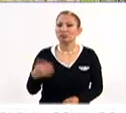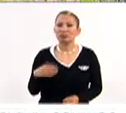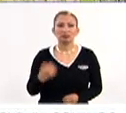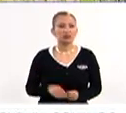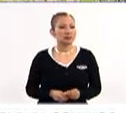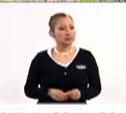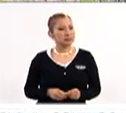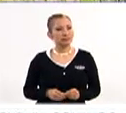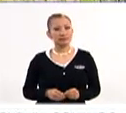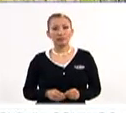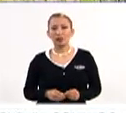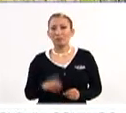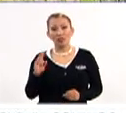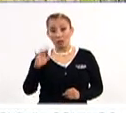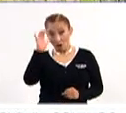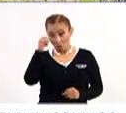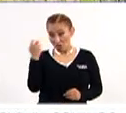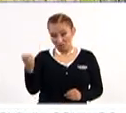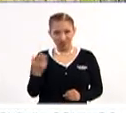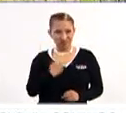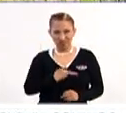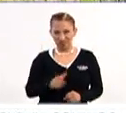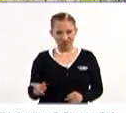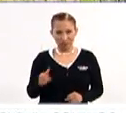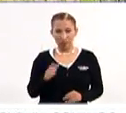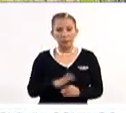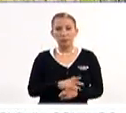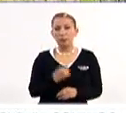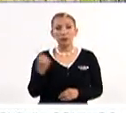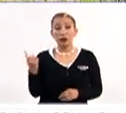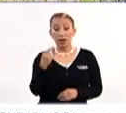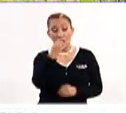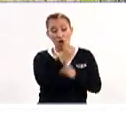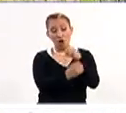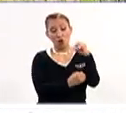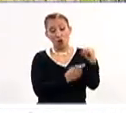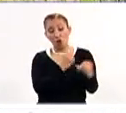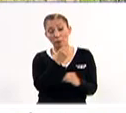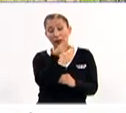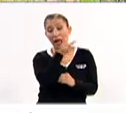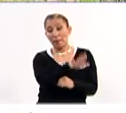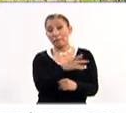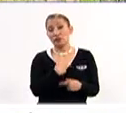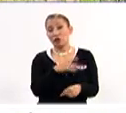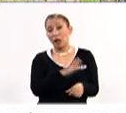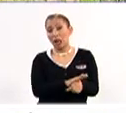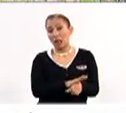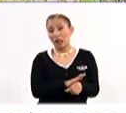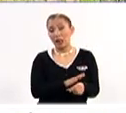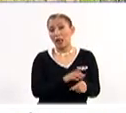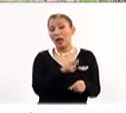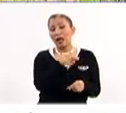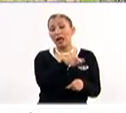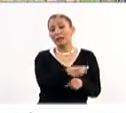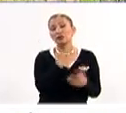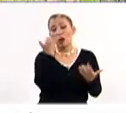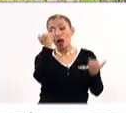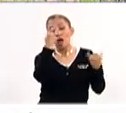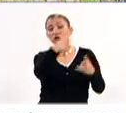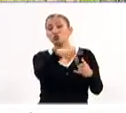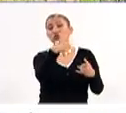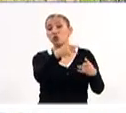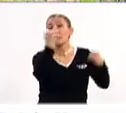La verdad no estoy muy de acuerdo con ello porque definitivamente una obra es una obra personal, es una creación personal,